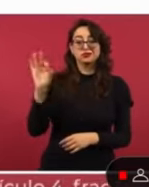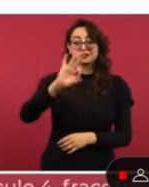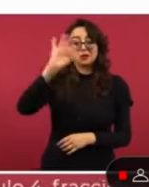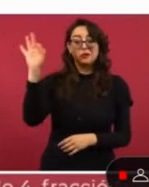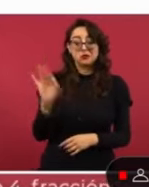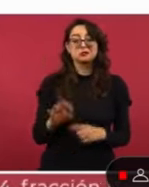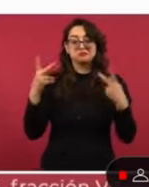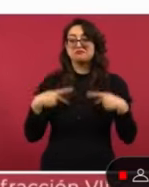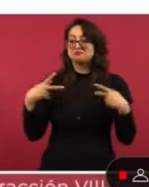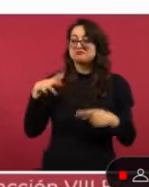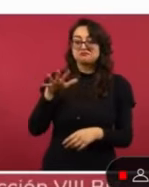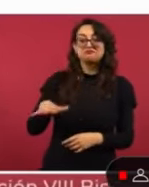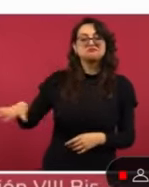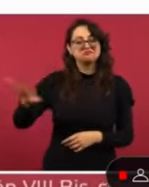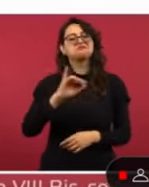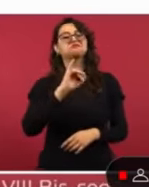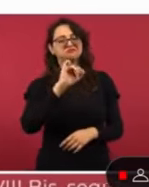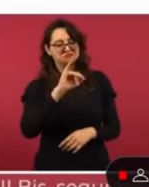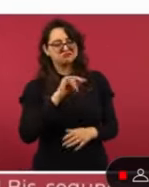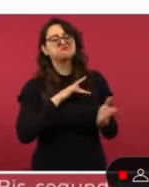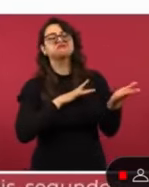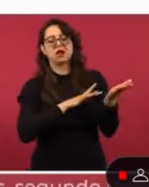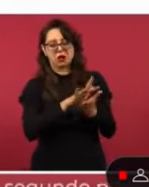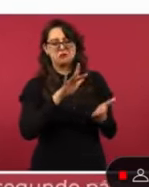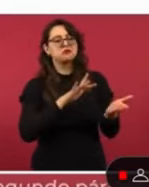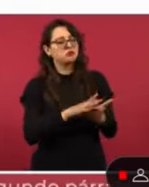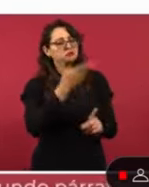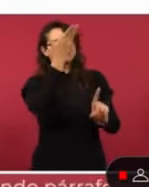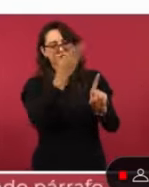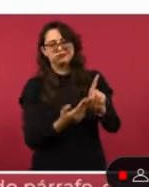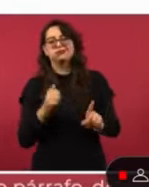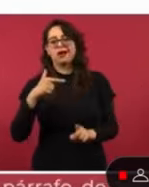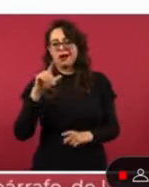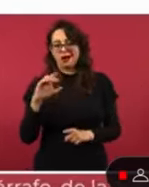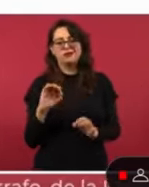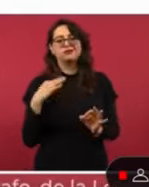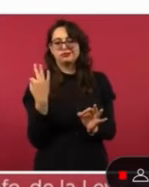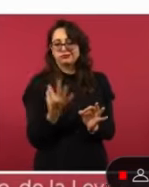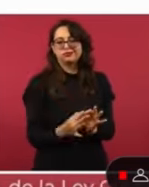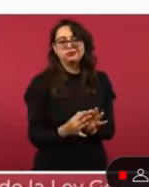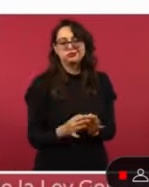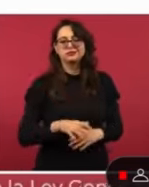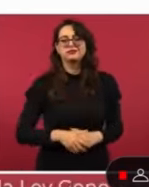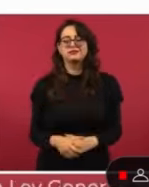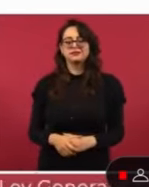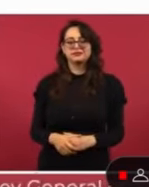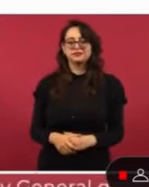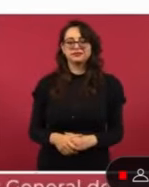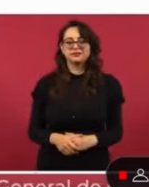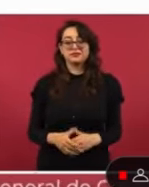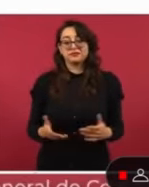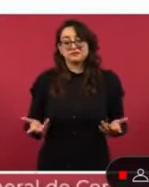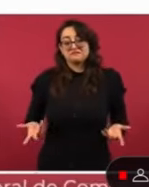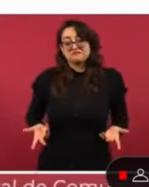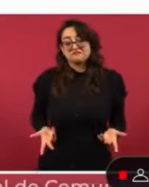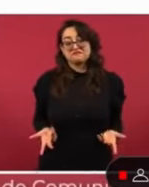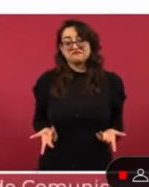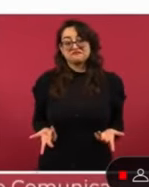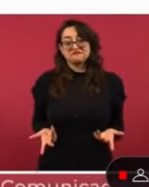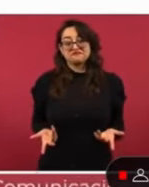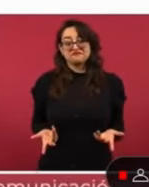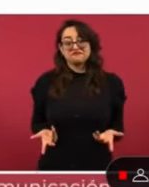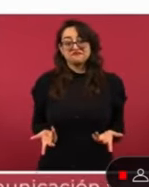de los respondientes dijo aprobar la gestión del mandatario federal. Nosotros pediríamos